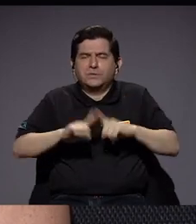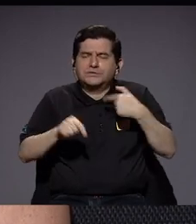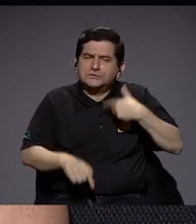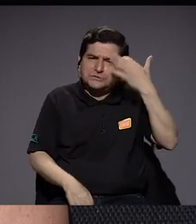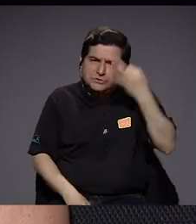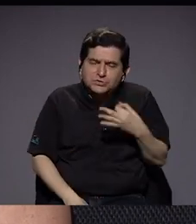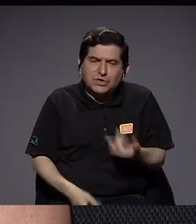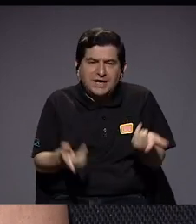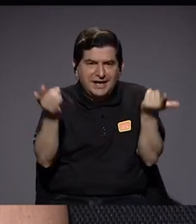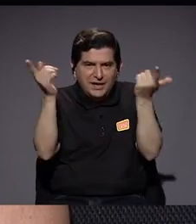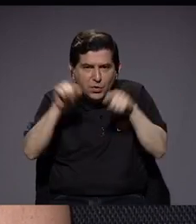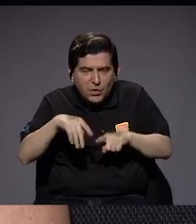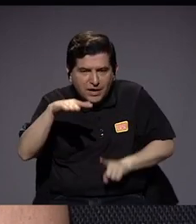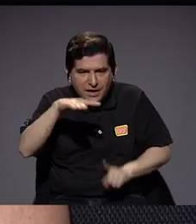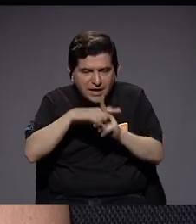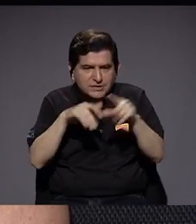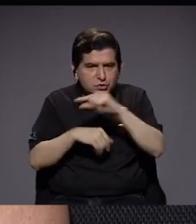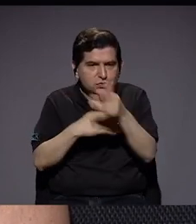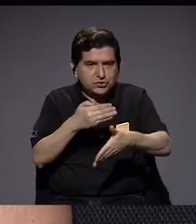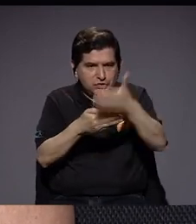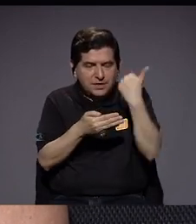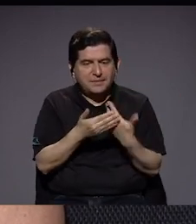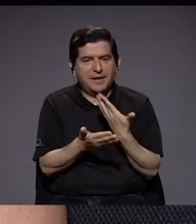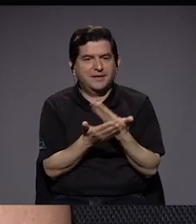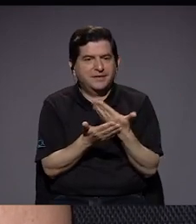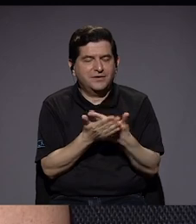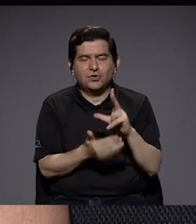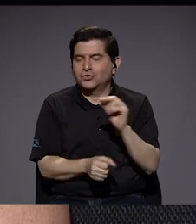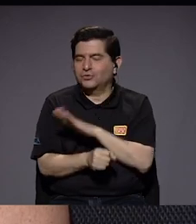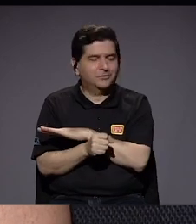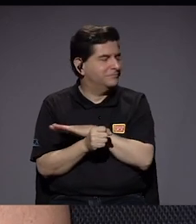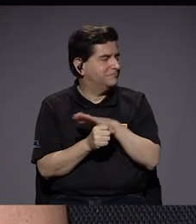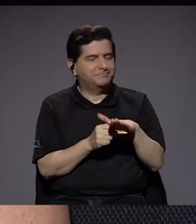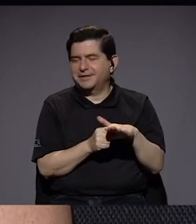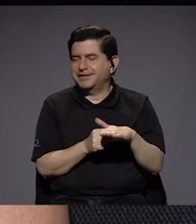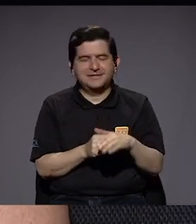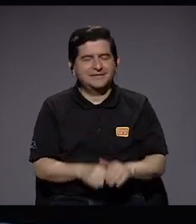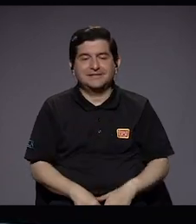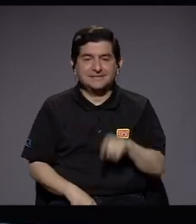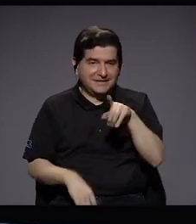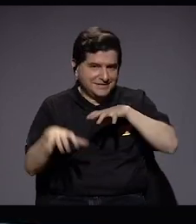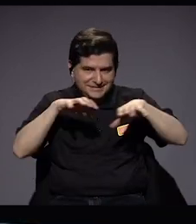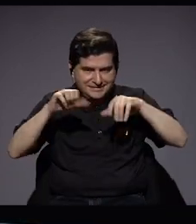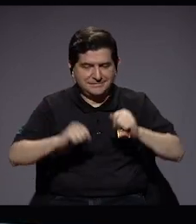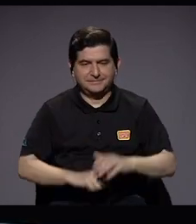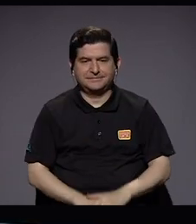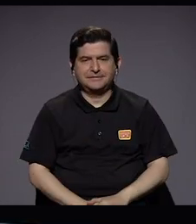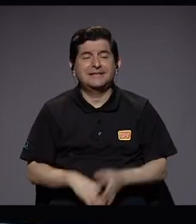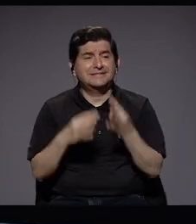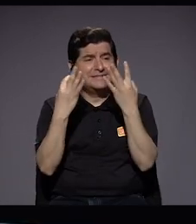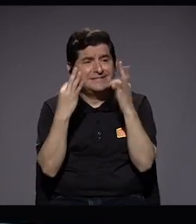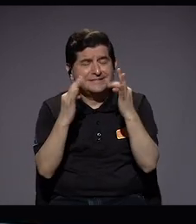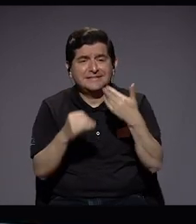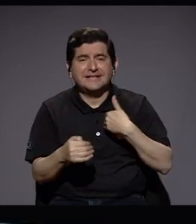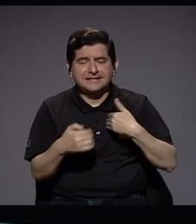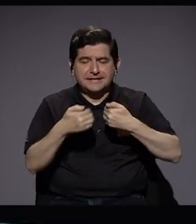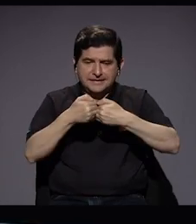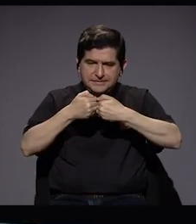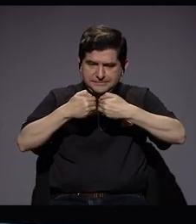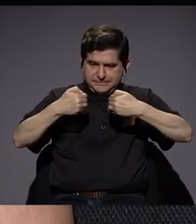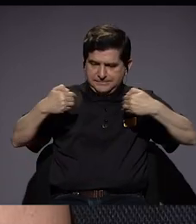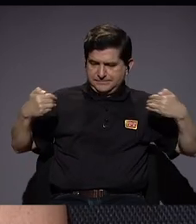pero creo que los casos que surgieron la semana pasada demuestran que no son suficientes las medidas. Entonces, sí, intentamos tener